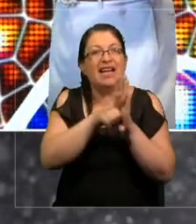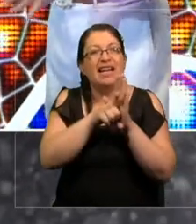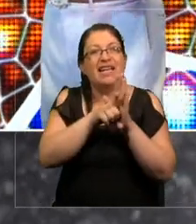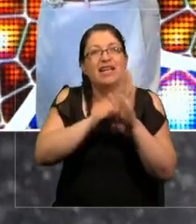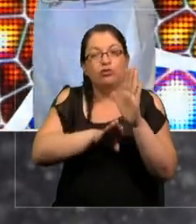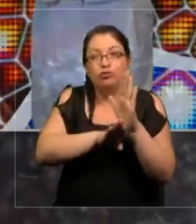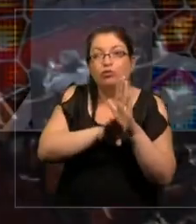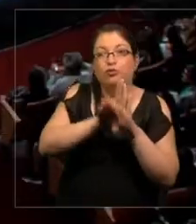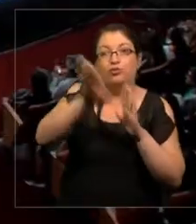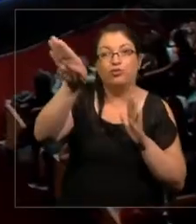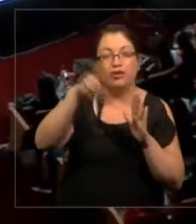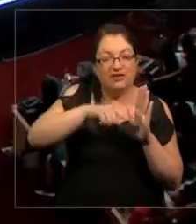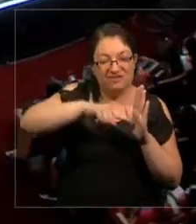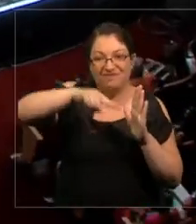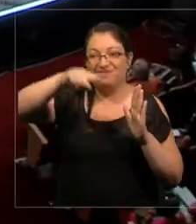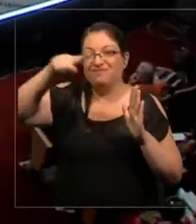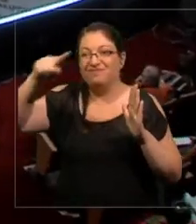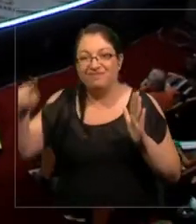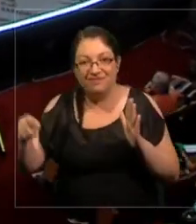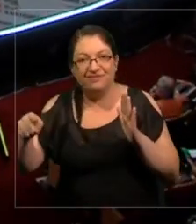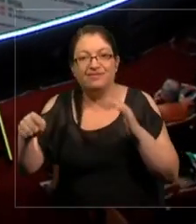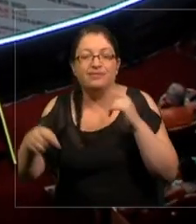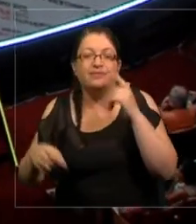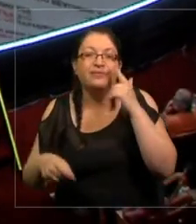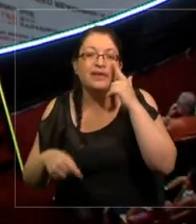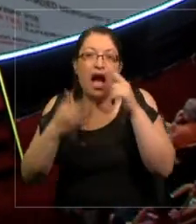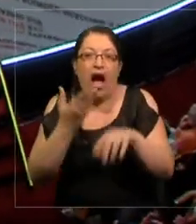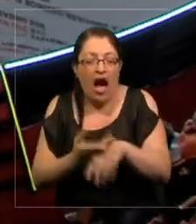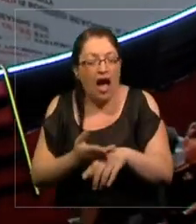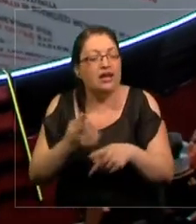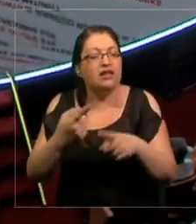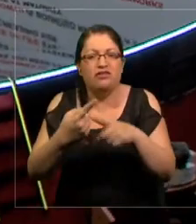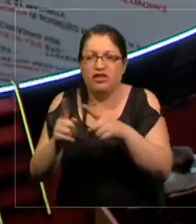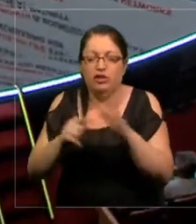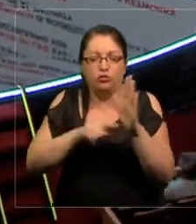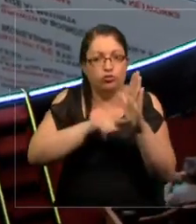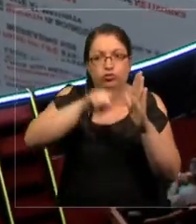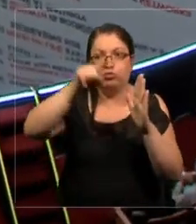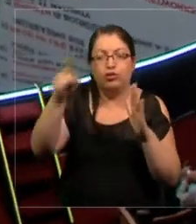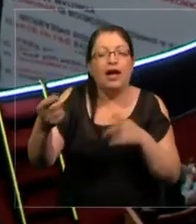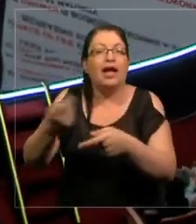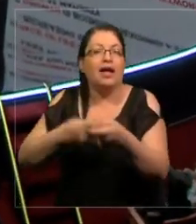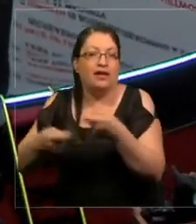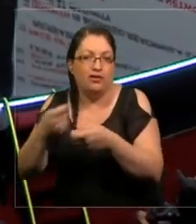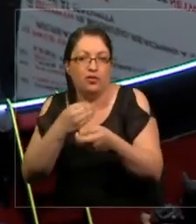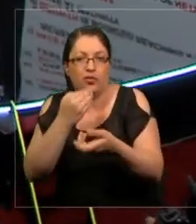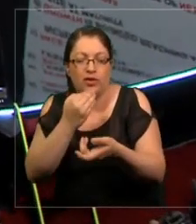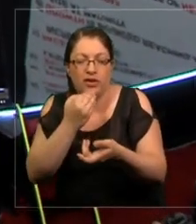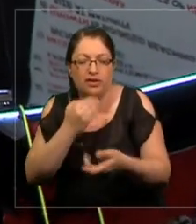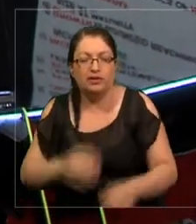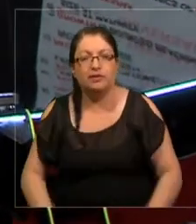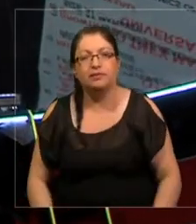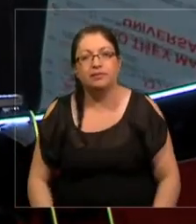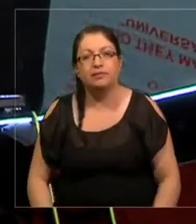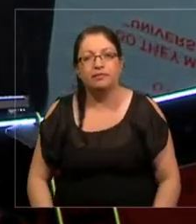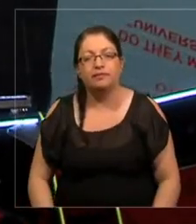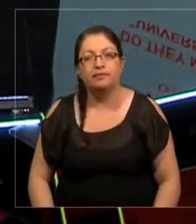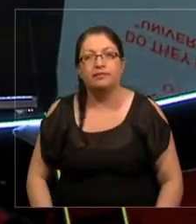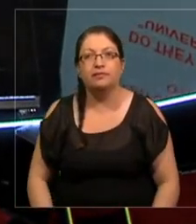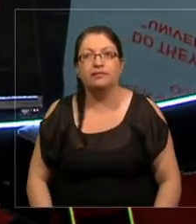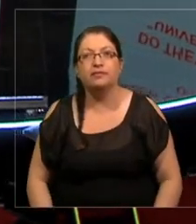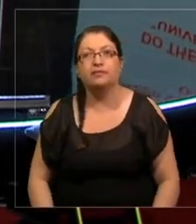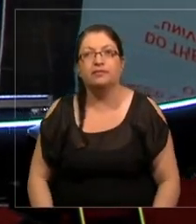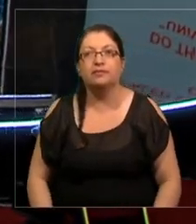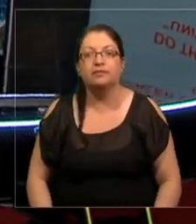escalamiento. Tenemos escalas de economía. También uno termina al final